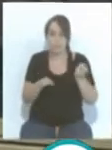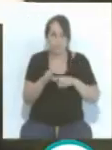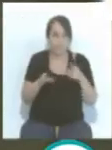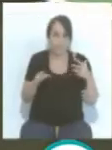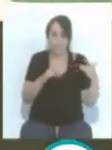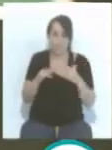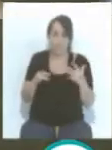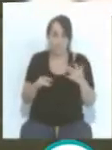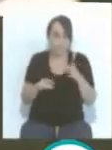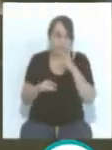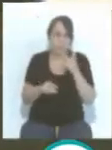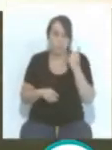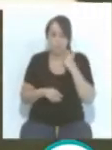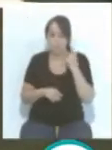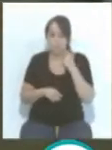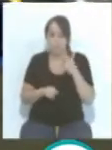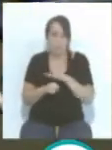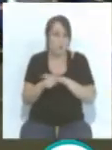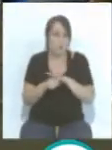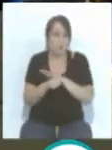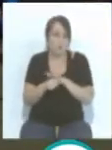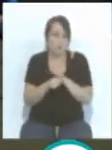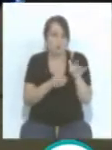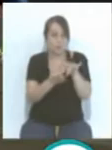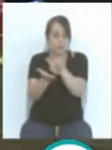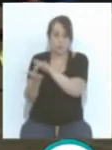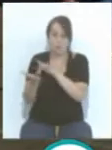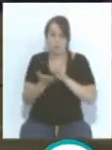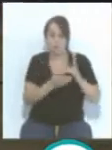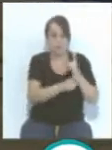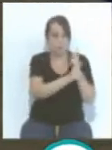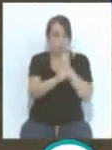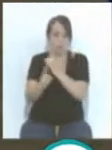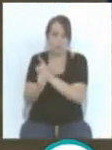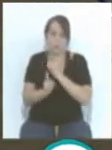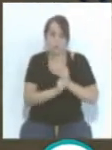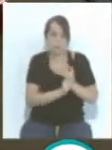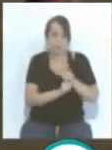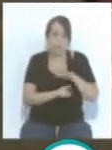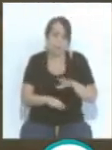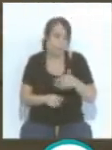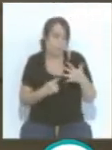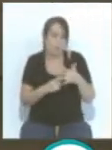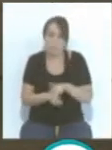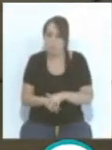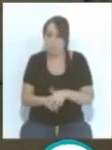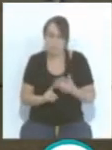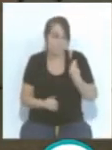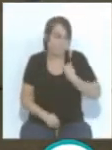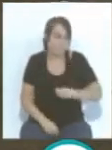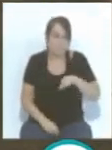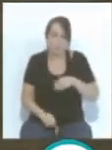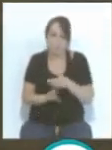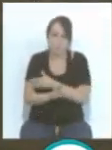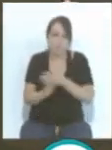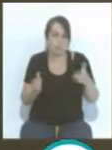a dar la vuelta por la provincia y jugar contra equipos de la provincia, pero tal como estamos, pues lo mismo, una pretemporada,